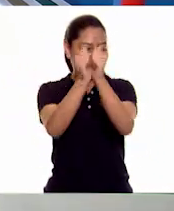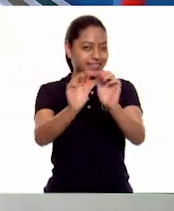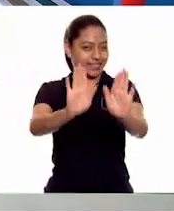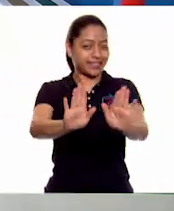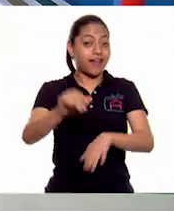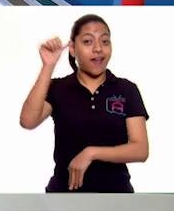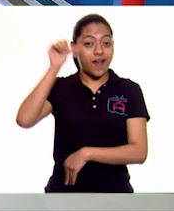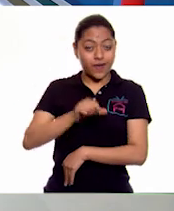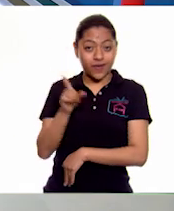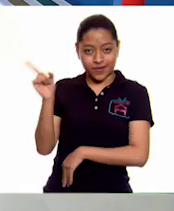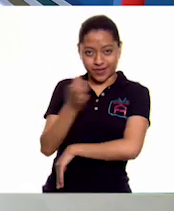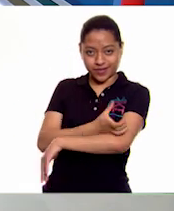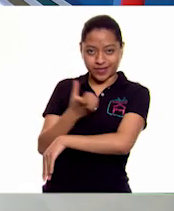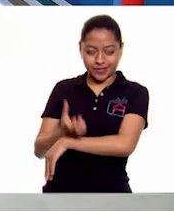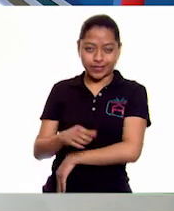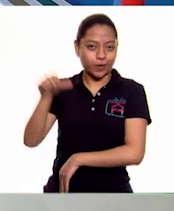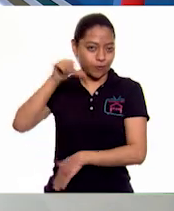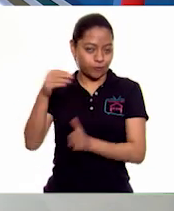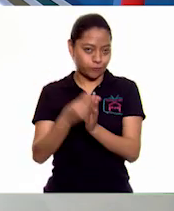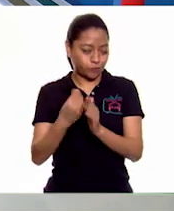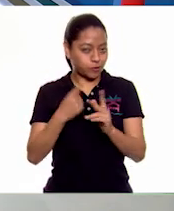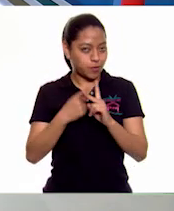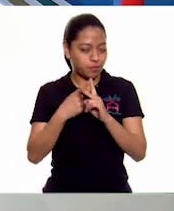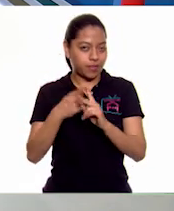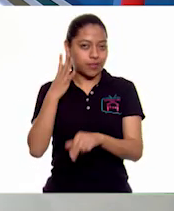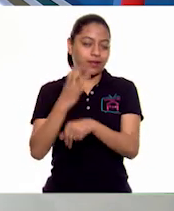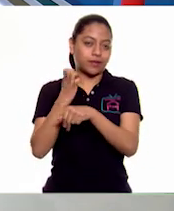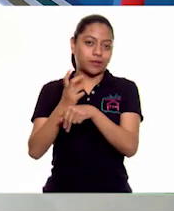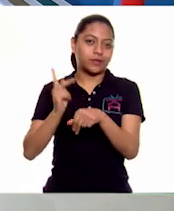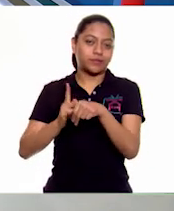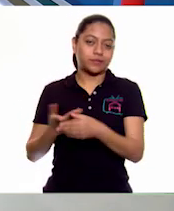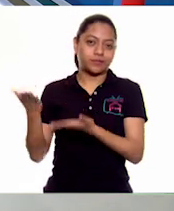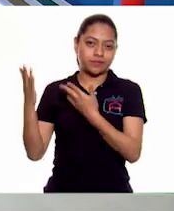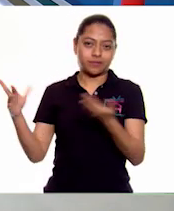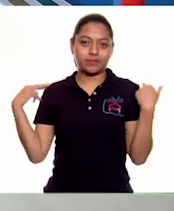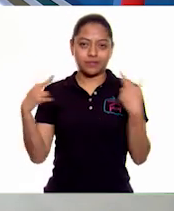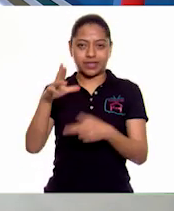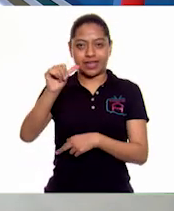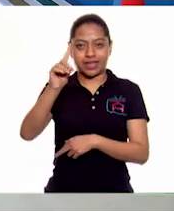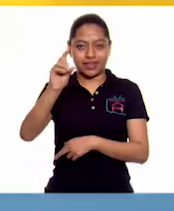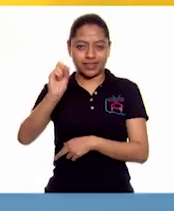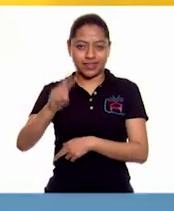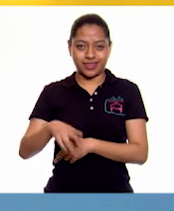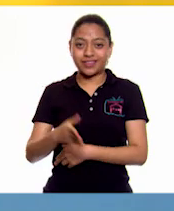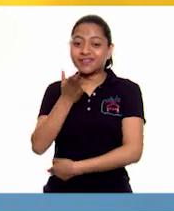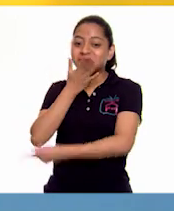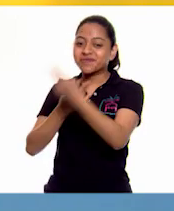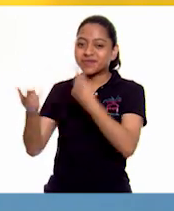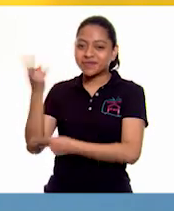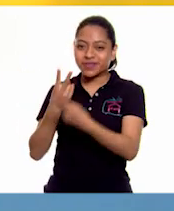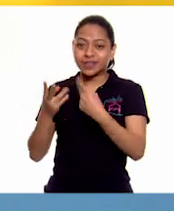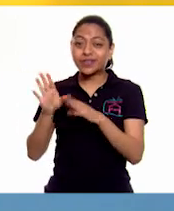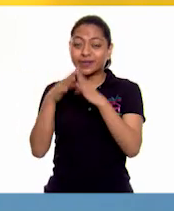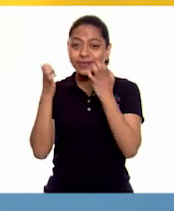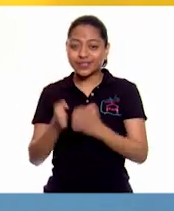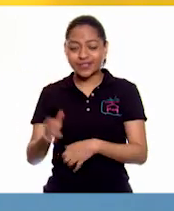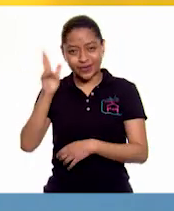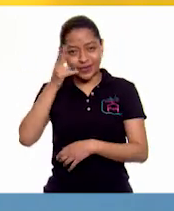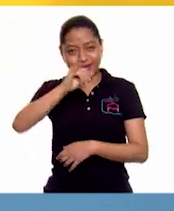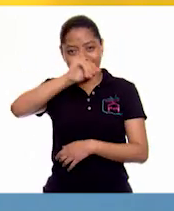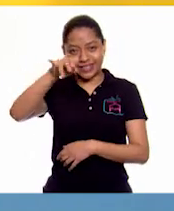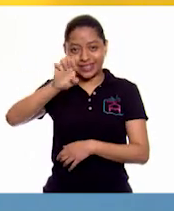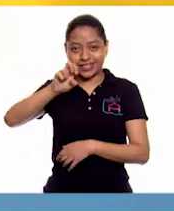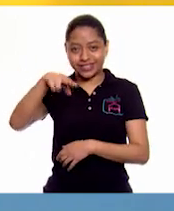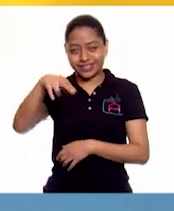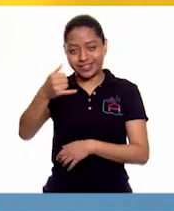Y para ello nos acompaña en esta sesión de matemáticas de cuarto grado, el maestro Adán Icasio. Maestro, bienvenido, ¿cómo estás? Hola Jenny, muy